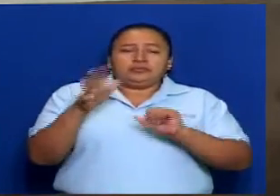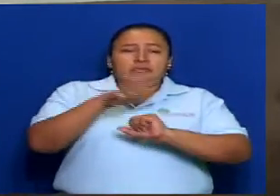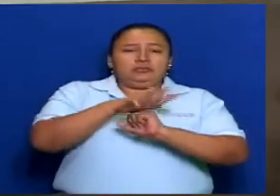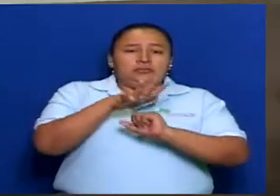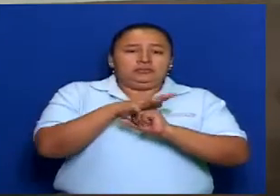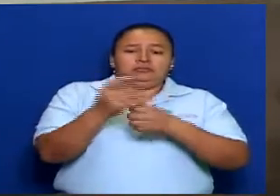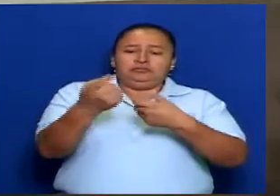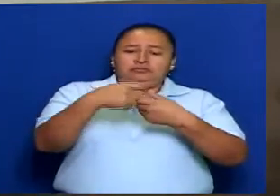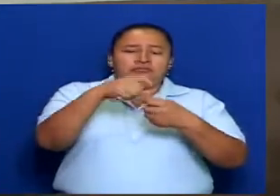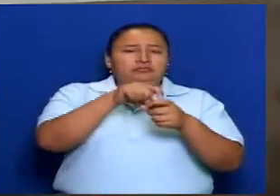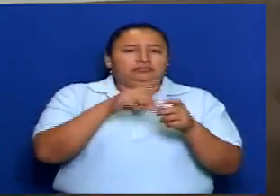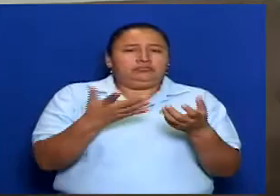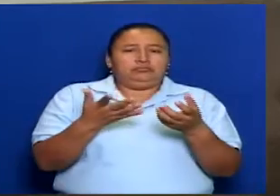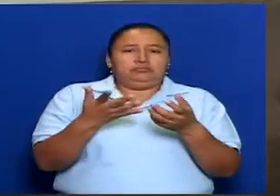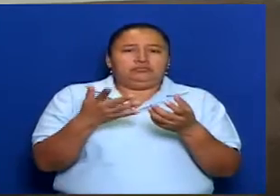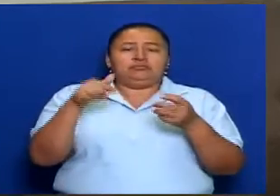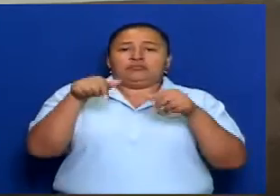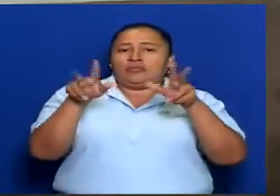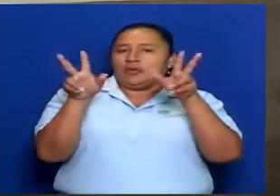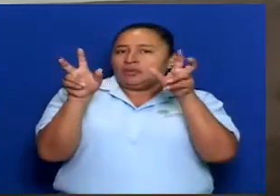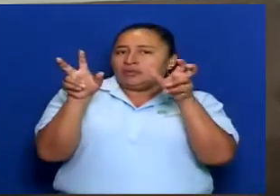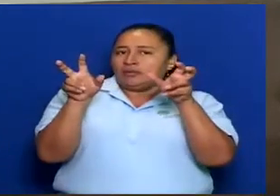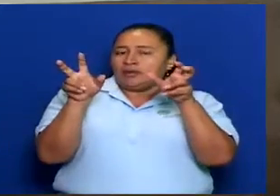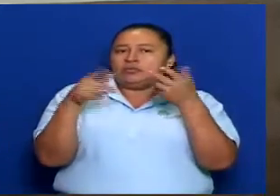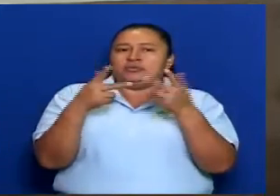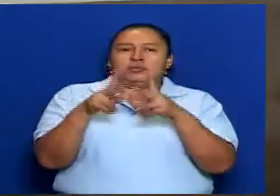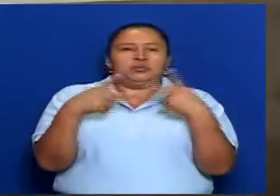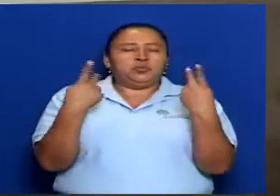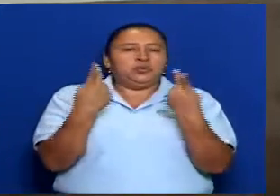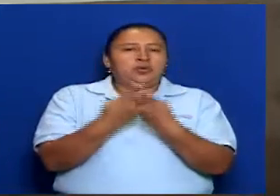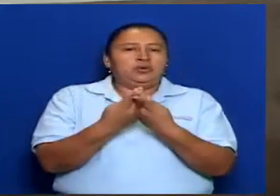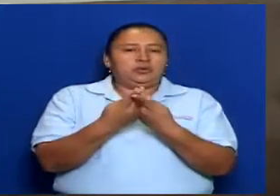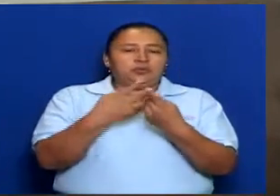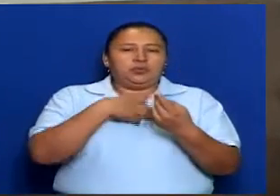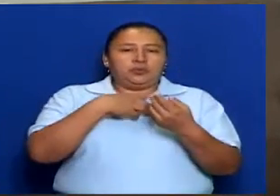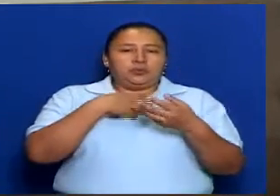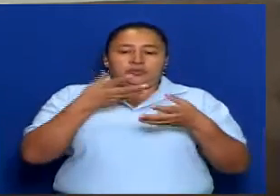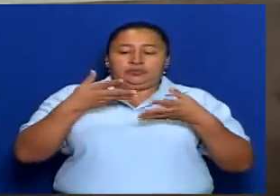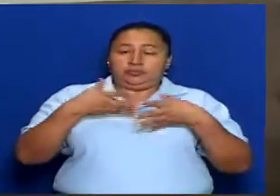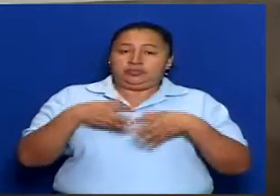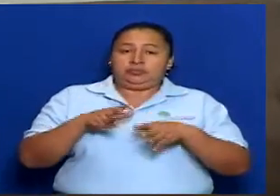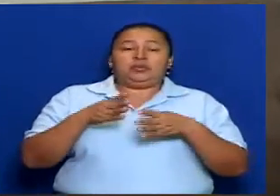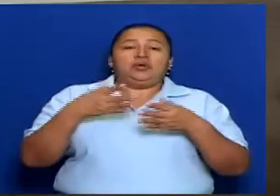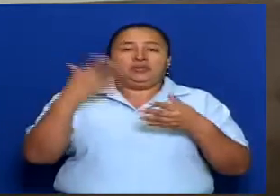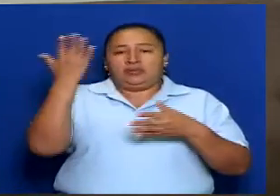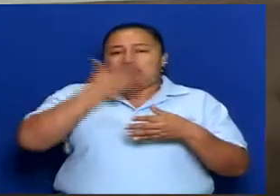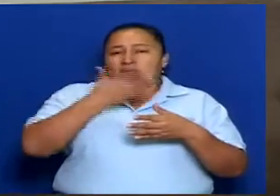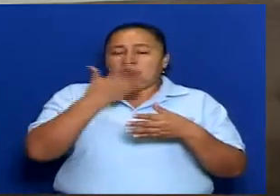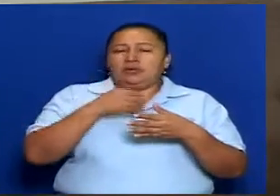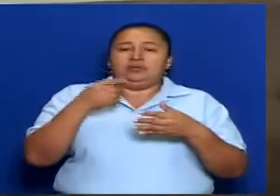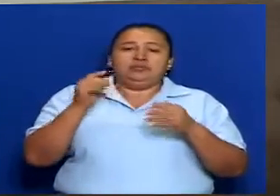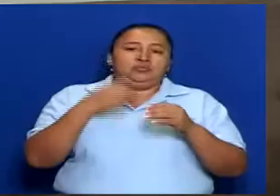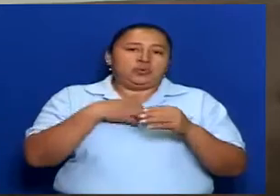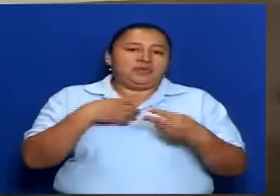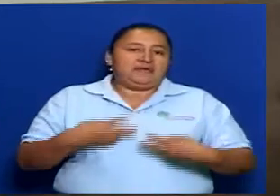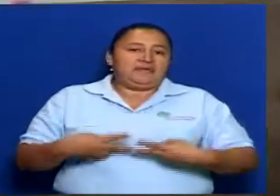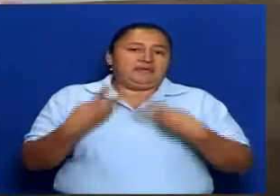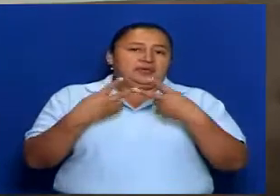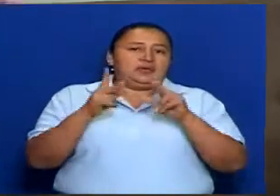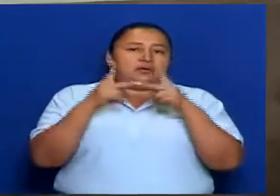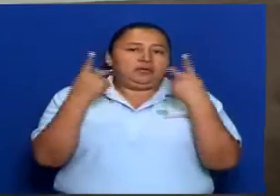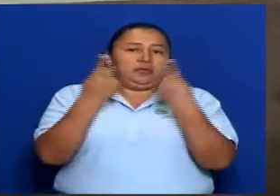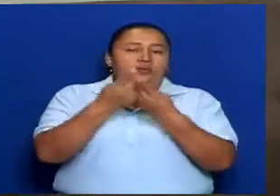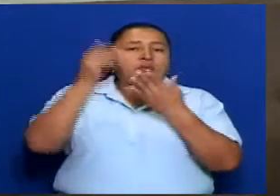Comisión de Asuntos de los Pueblos Originarios, Afrodescendientes y Regímenes Autonómicos que se dio